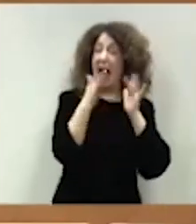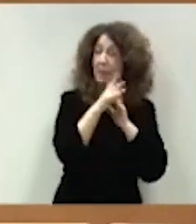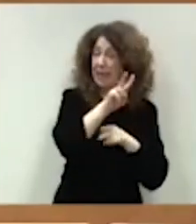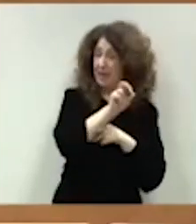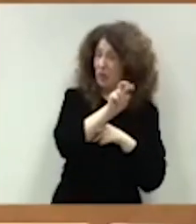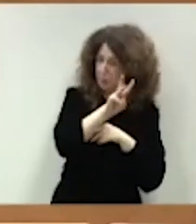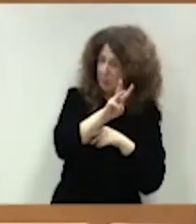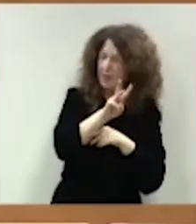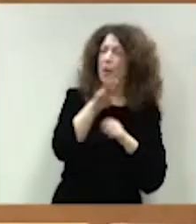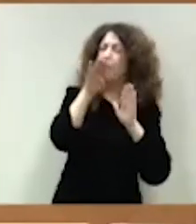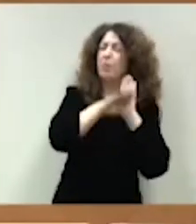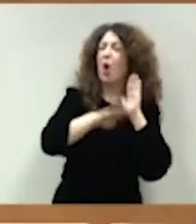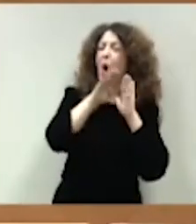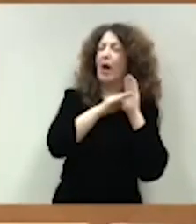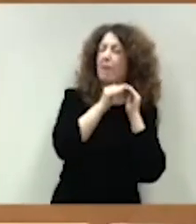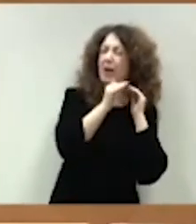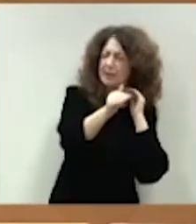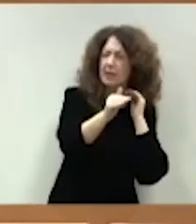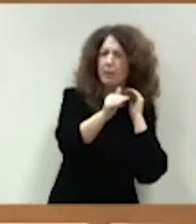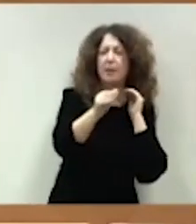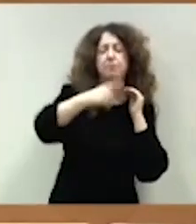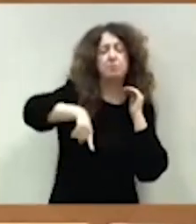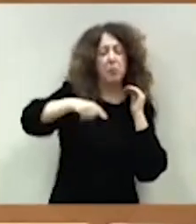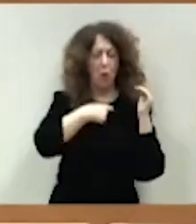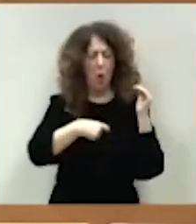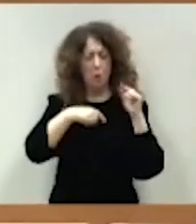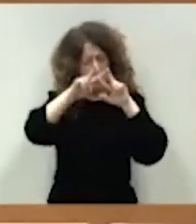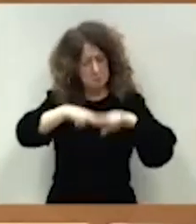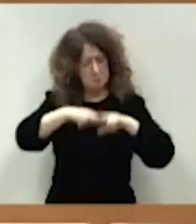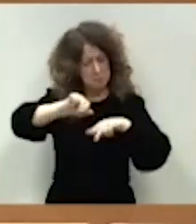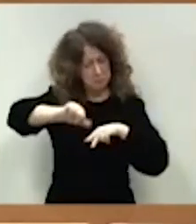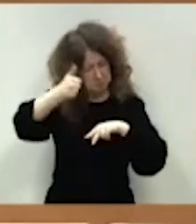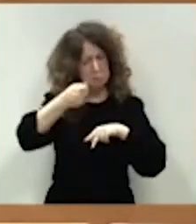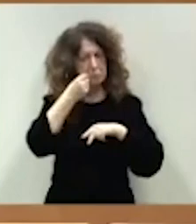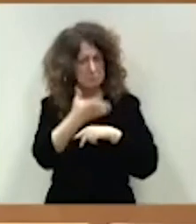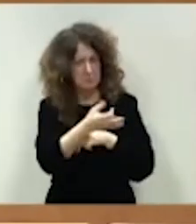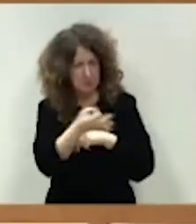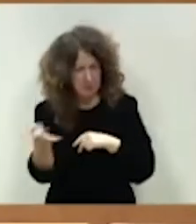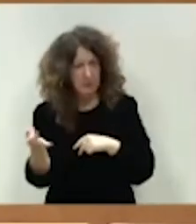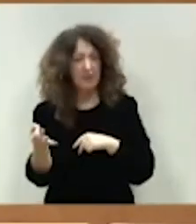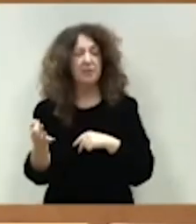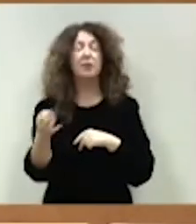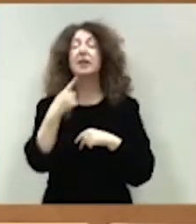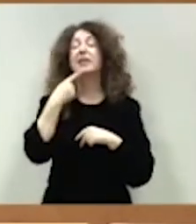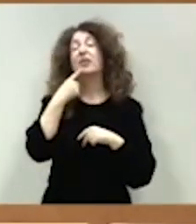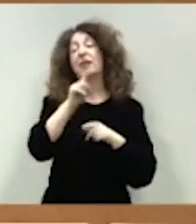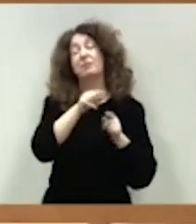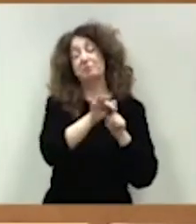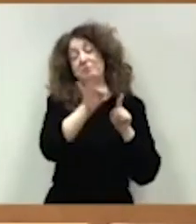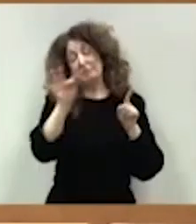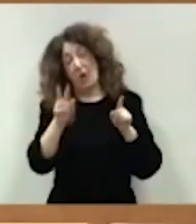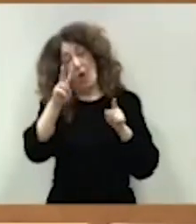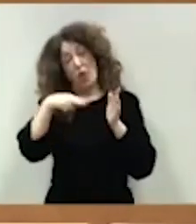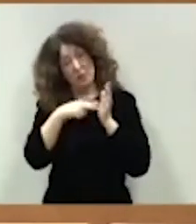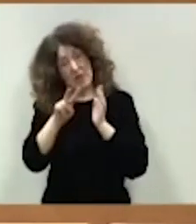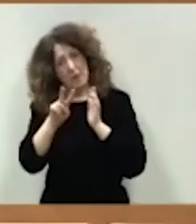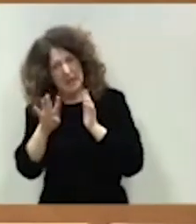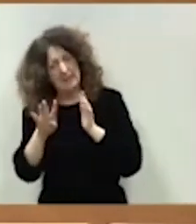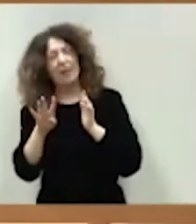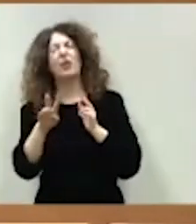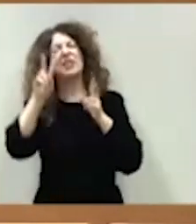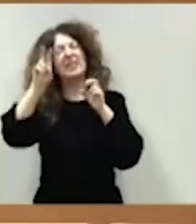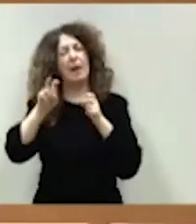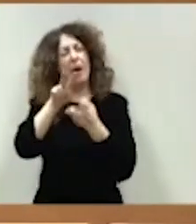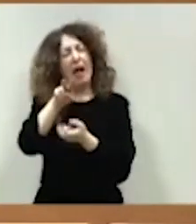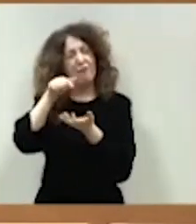positivamente por parte de la Comisión confirmando que las proyecciones fiscales para 2024 están alineadas